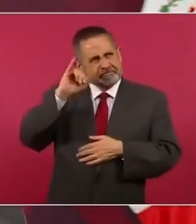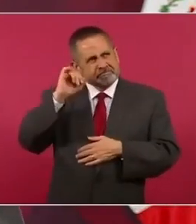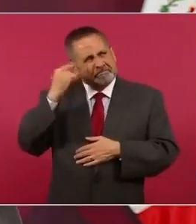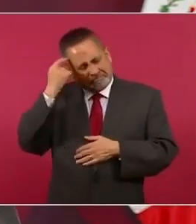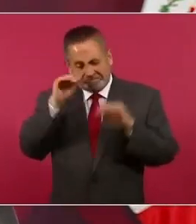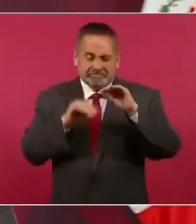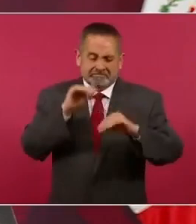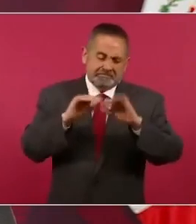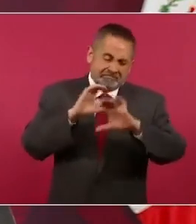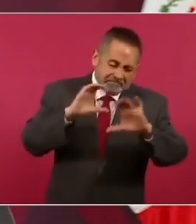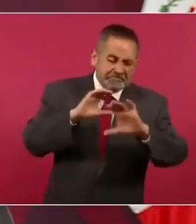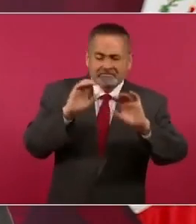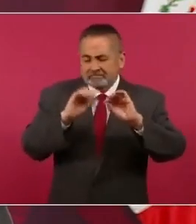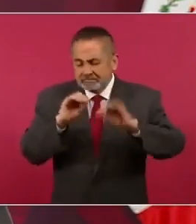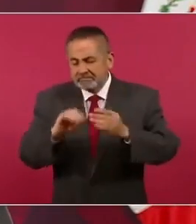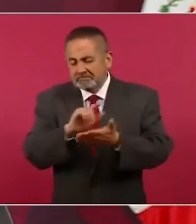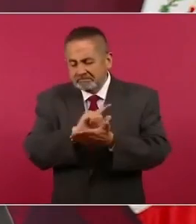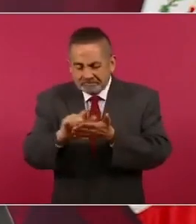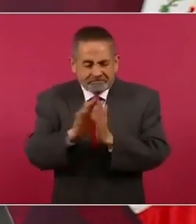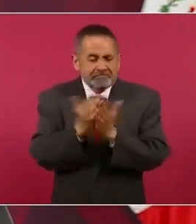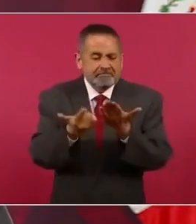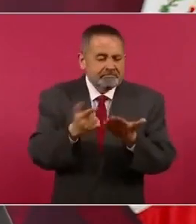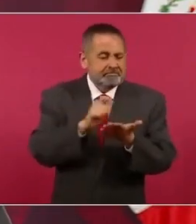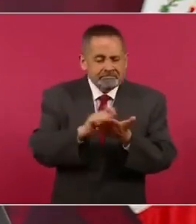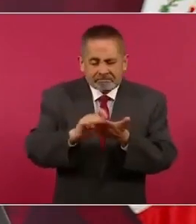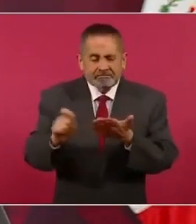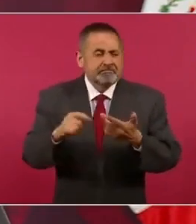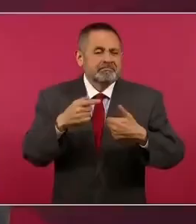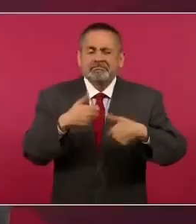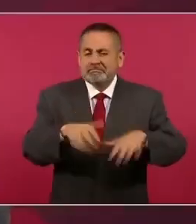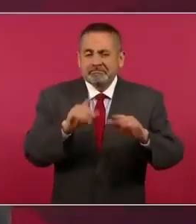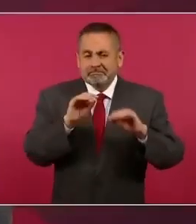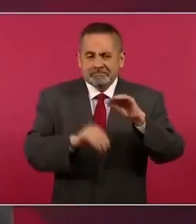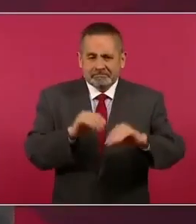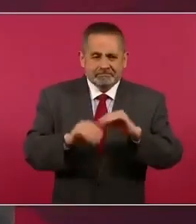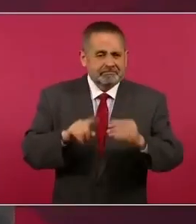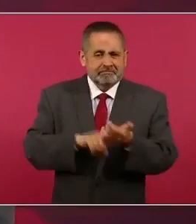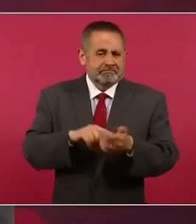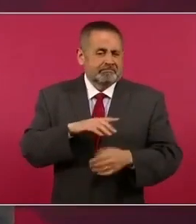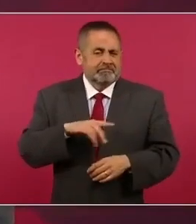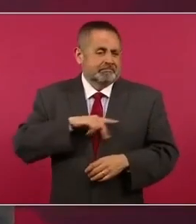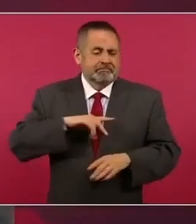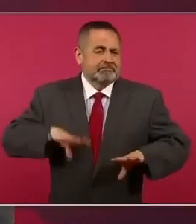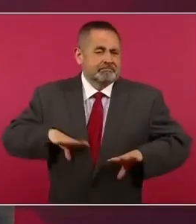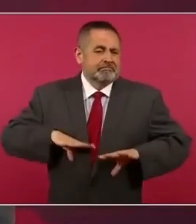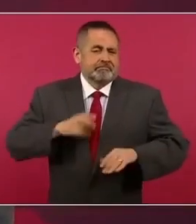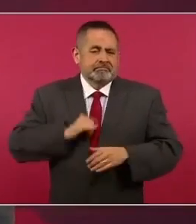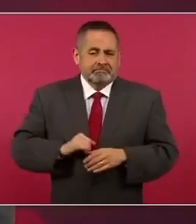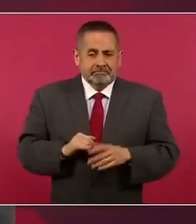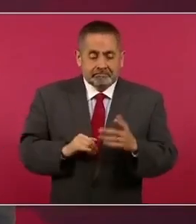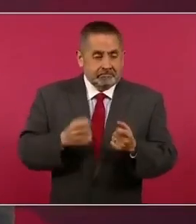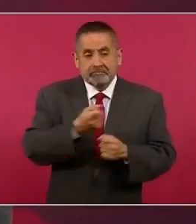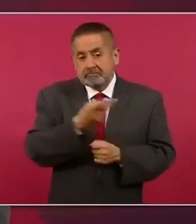con sus convicciones con su manera de ser